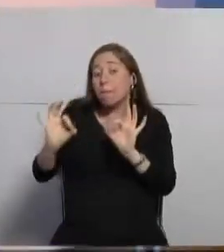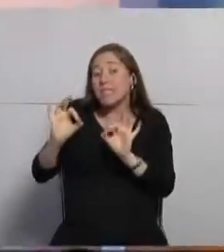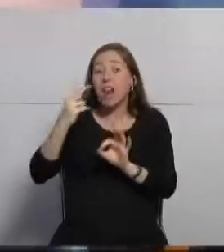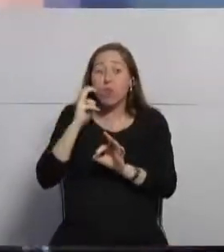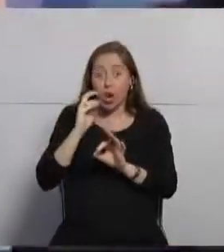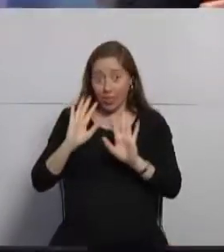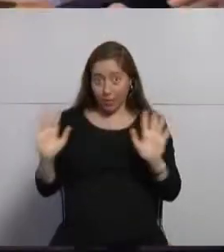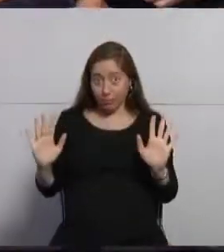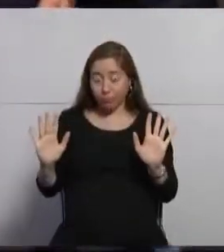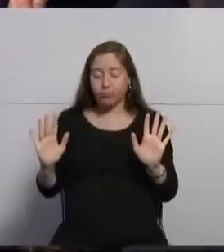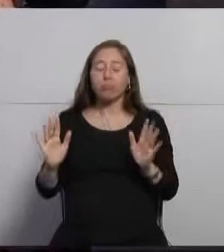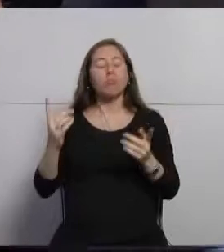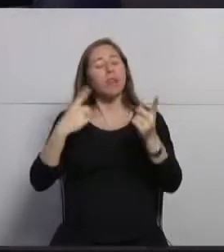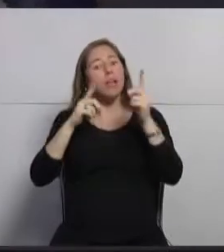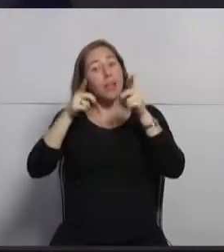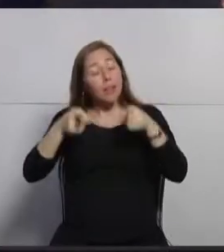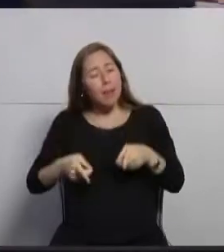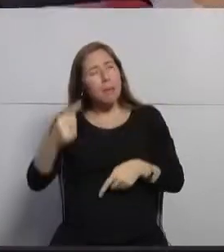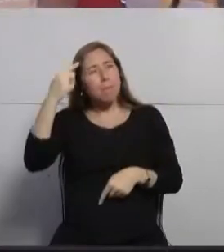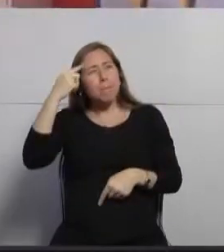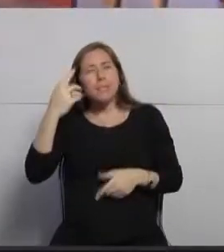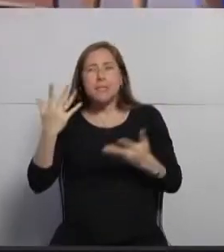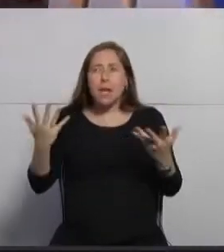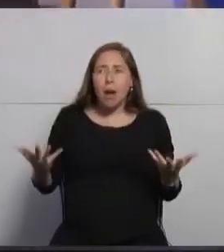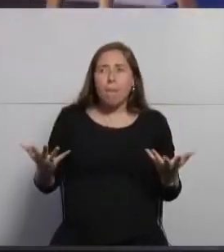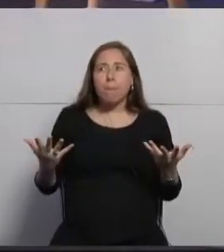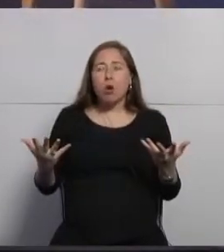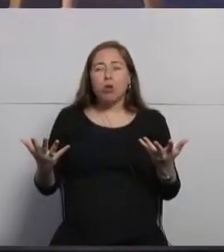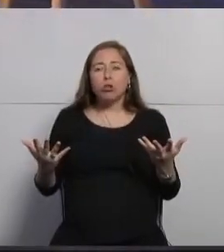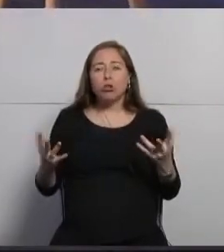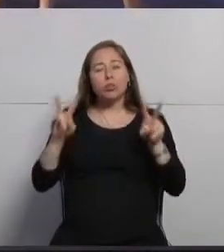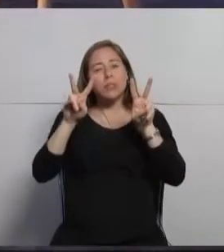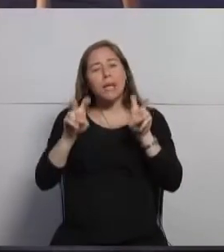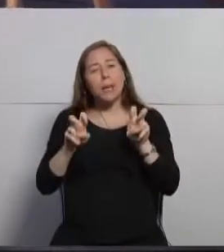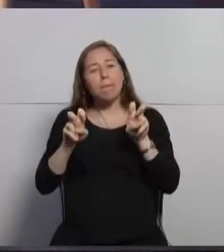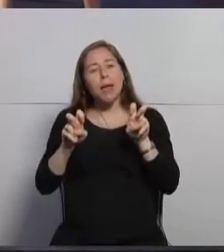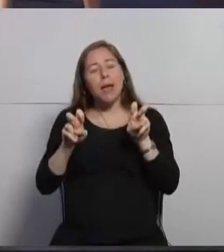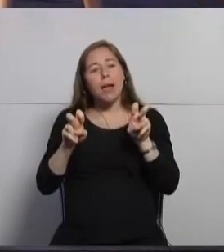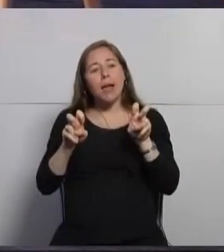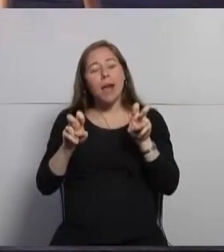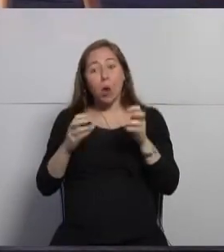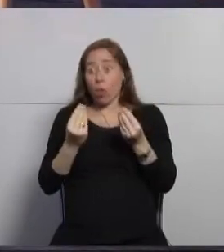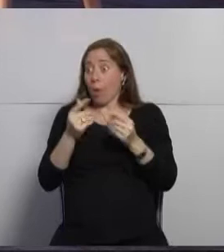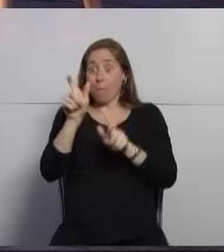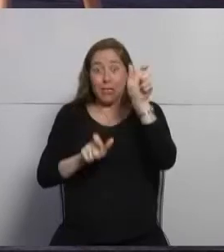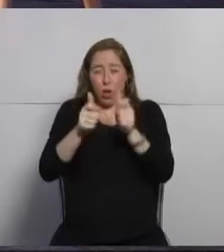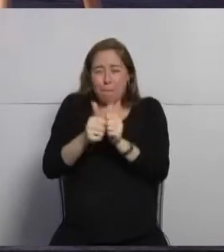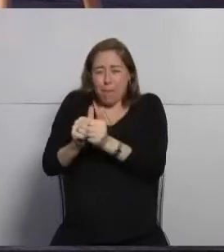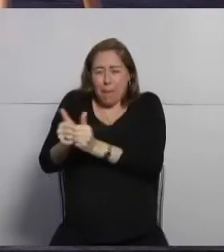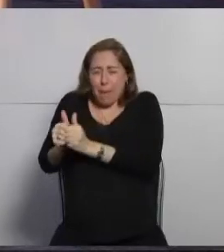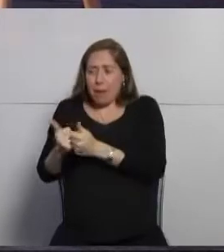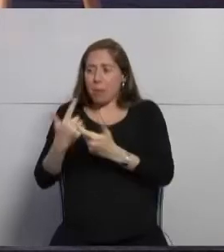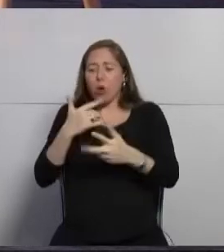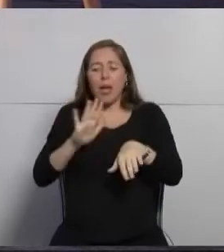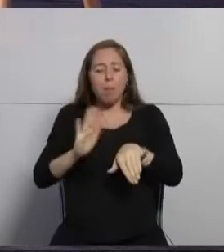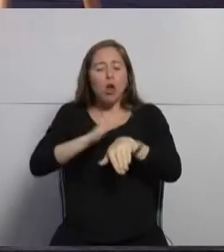también pensamos en todo lo que tiene que ver en lo que está asociado con concentraciones de mucha gente donde el tocar